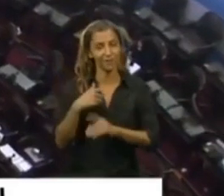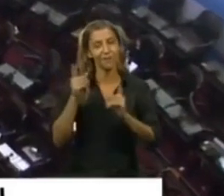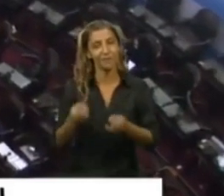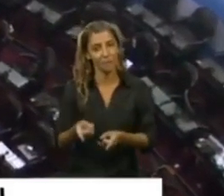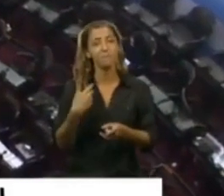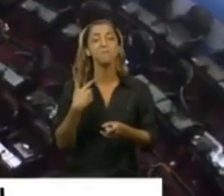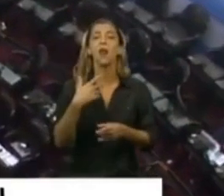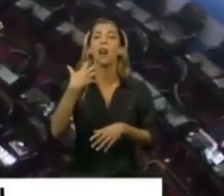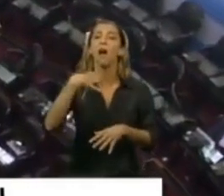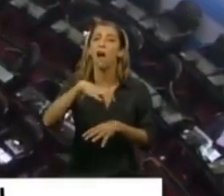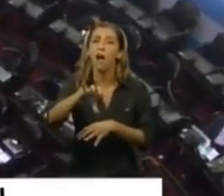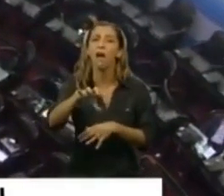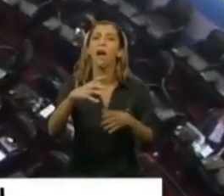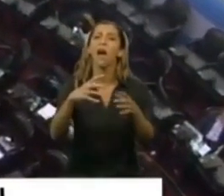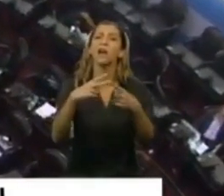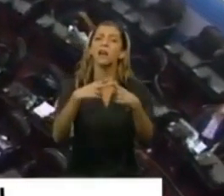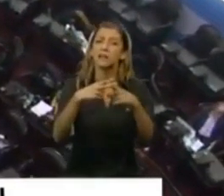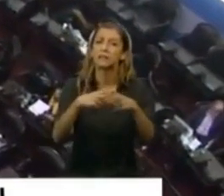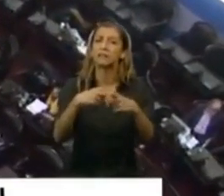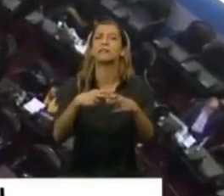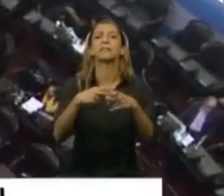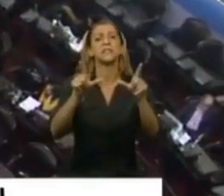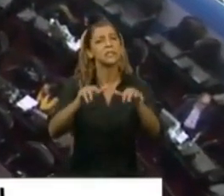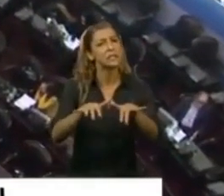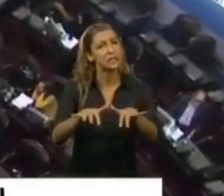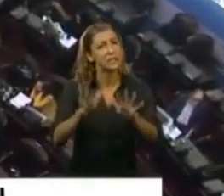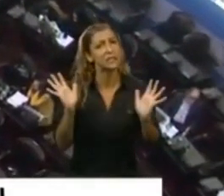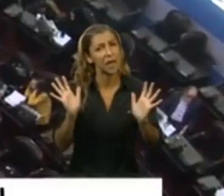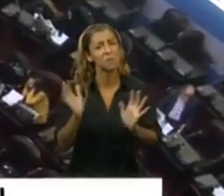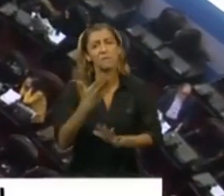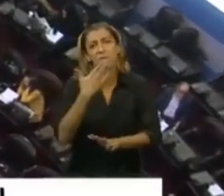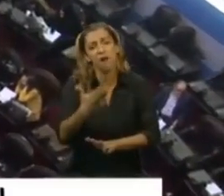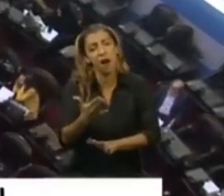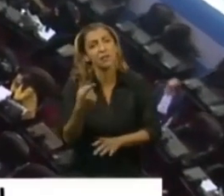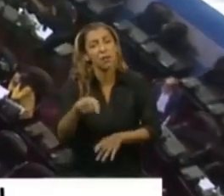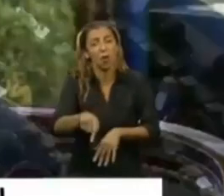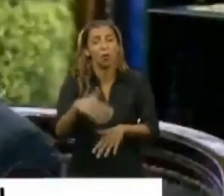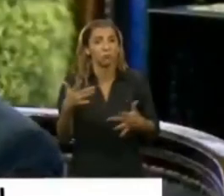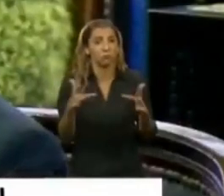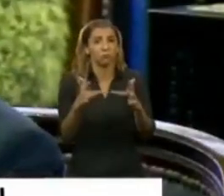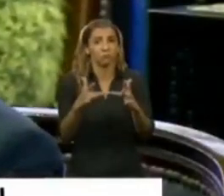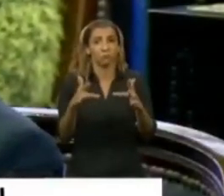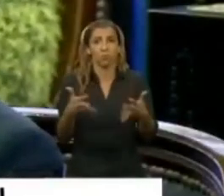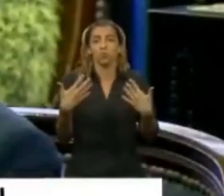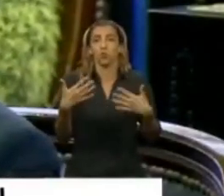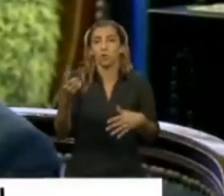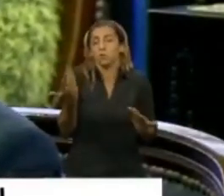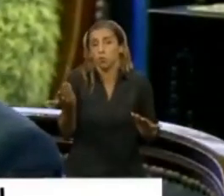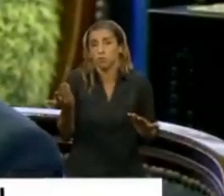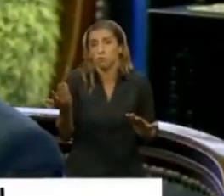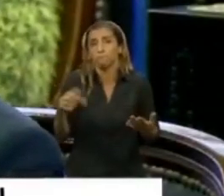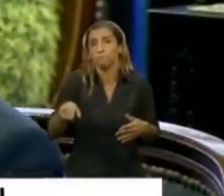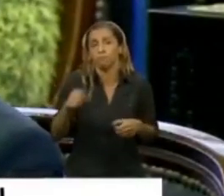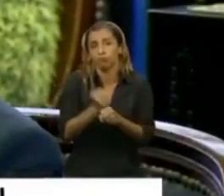sistemas, de las áreas técnicas y administrativas por permitirnos llegar a esto que hoy es una realidad que muchos de ustedes o muchos